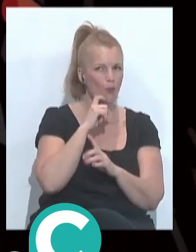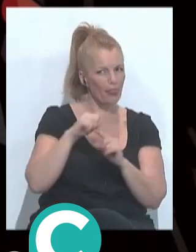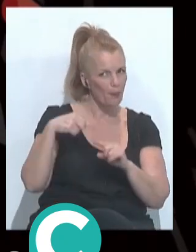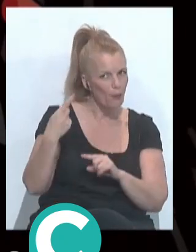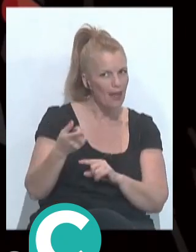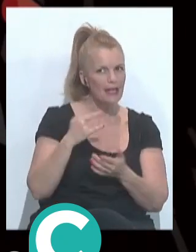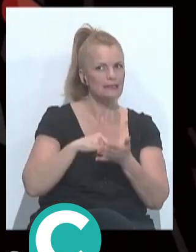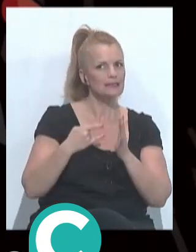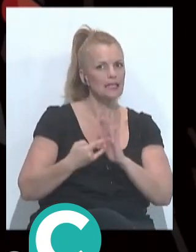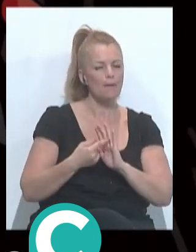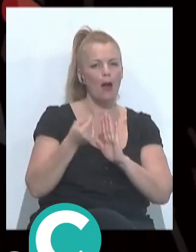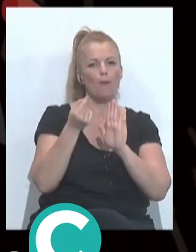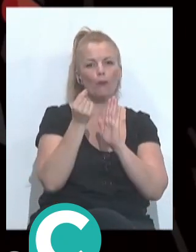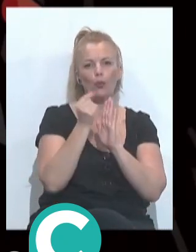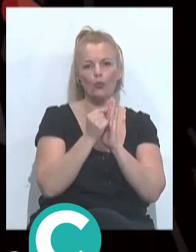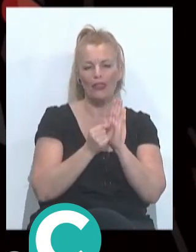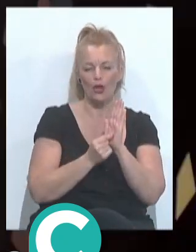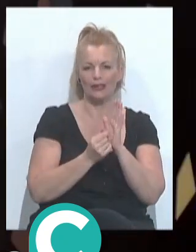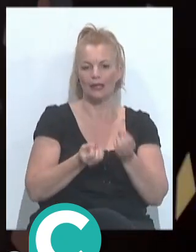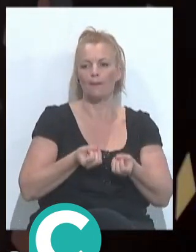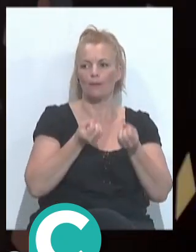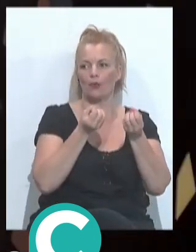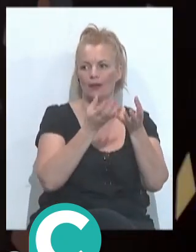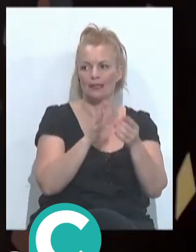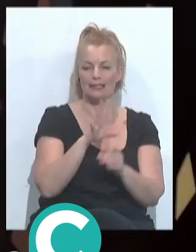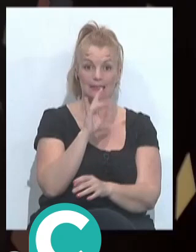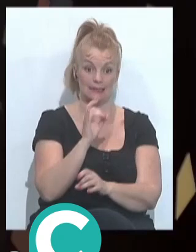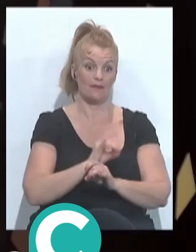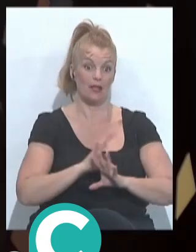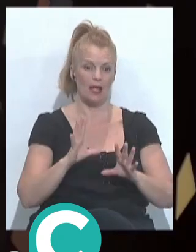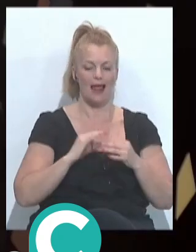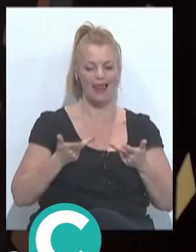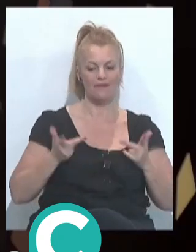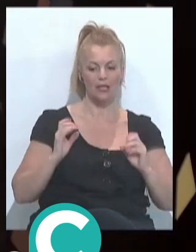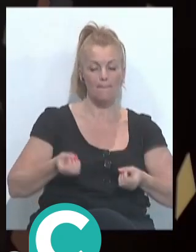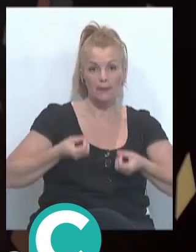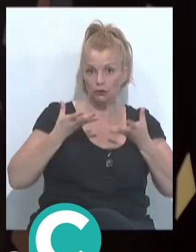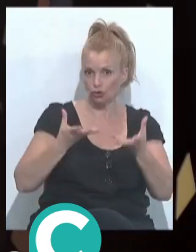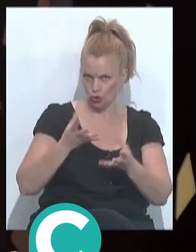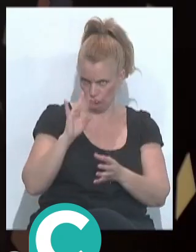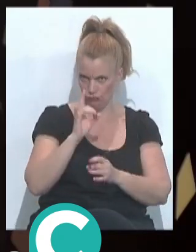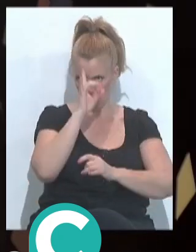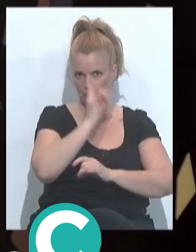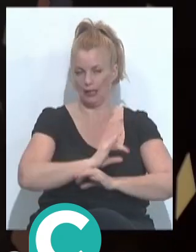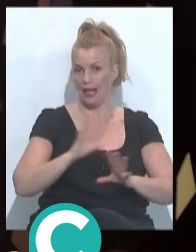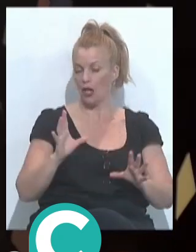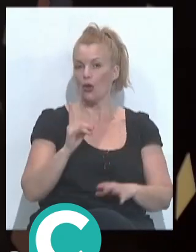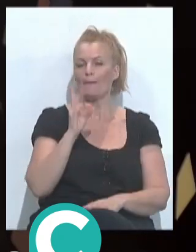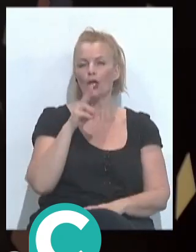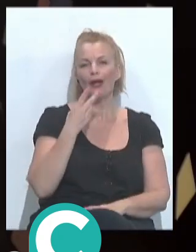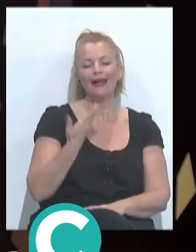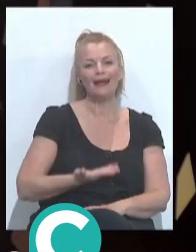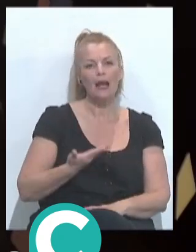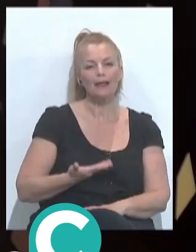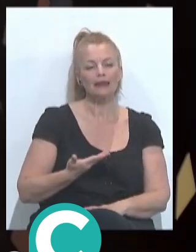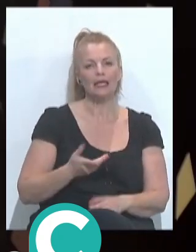el sistema de puntuación como ha ido haciendo. El expongan, Que tú dices, sí, evidentemente, la libertad de expresión, por supuesto, pero que realmente no es algo